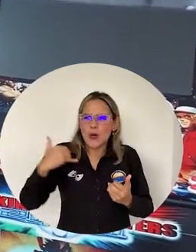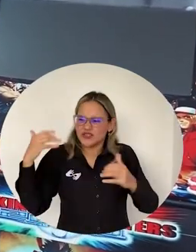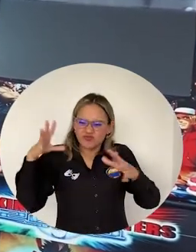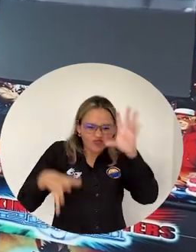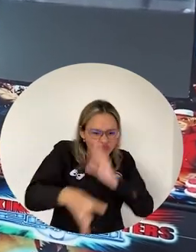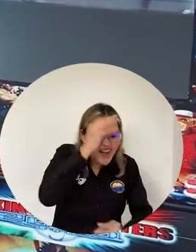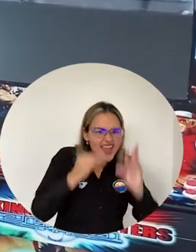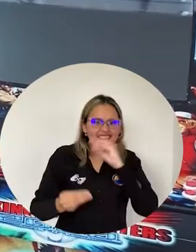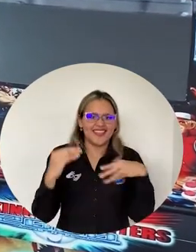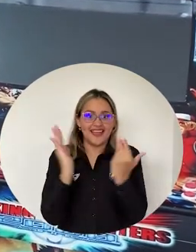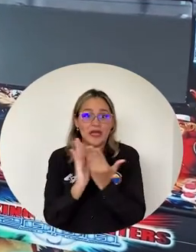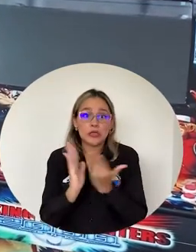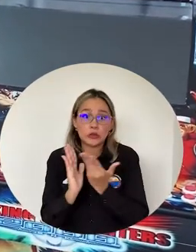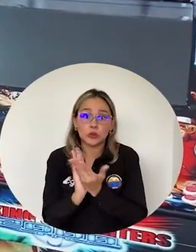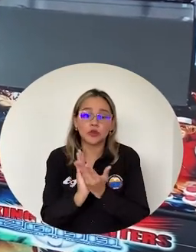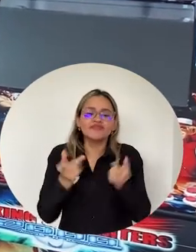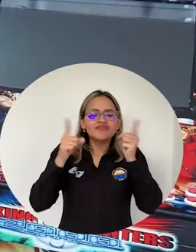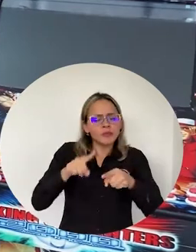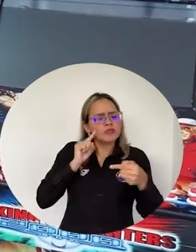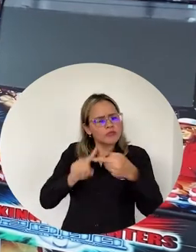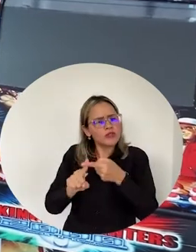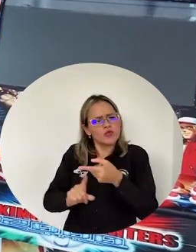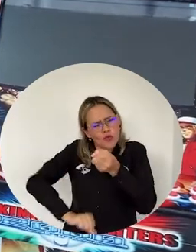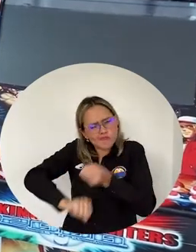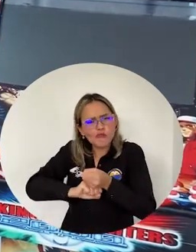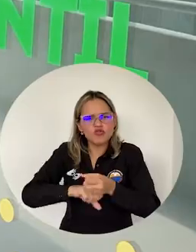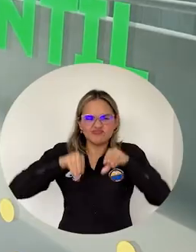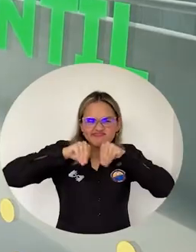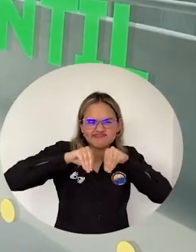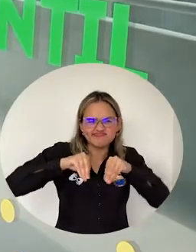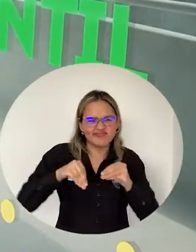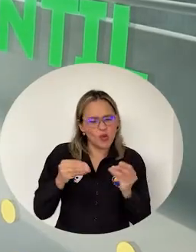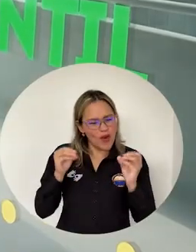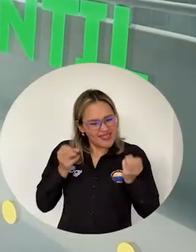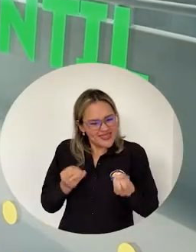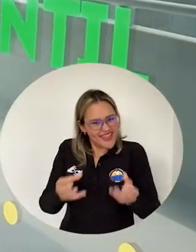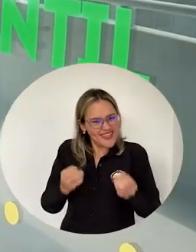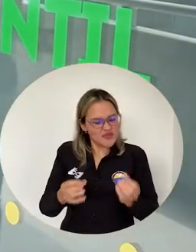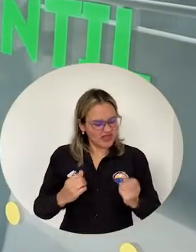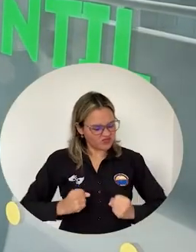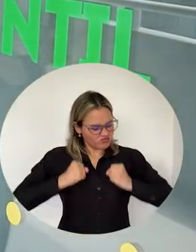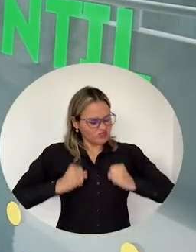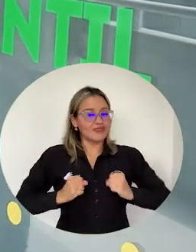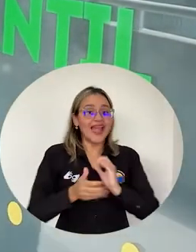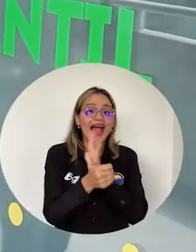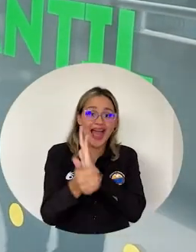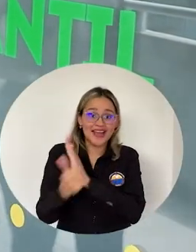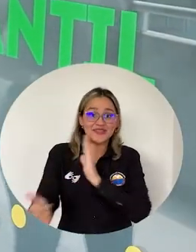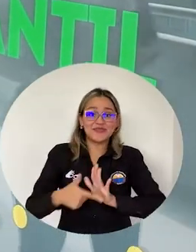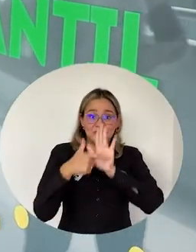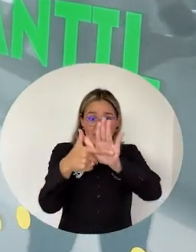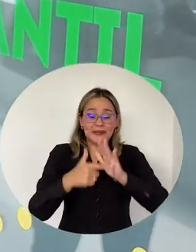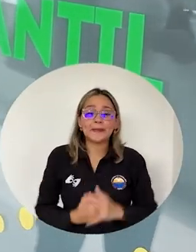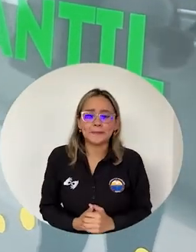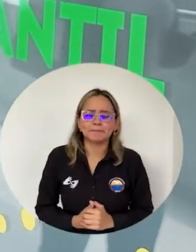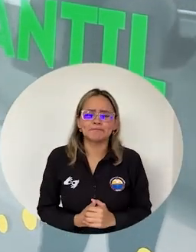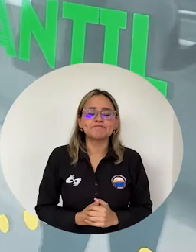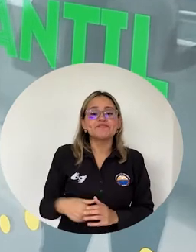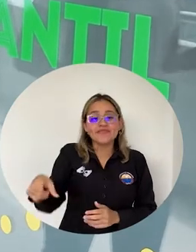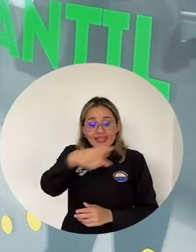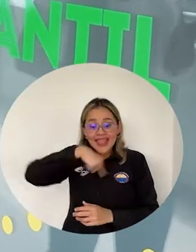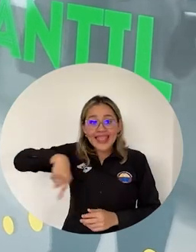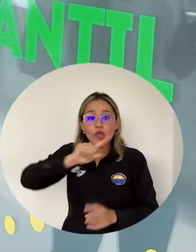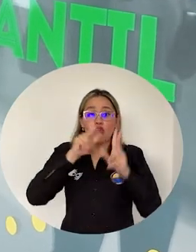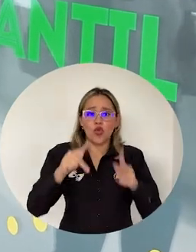fortalecimiento de las habilidades personales de cada estudiante Integrantes de diferentes colectivos y asociaciones Resaltaron la